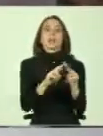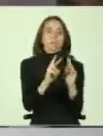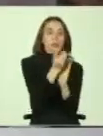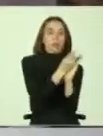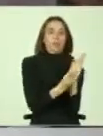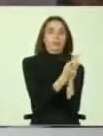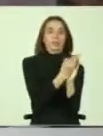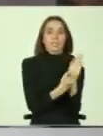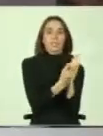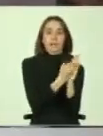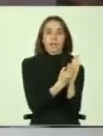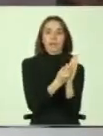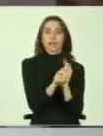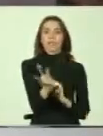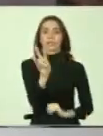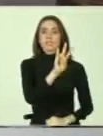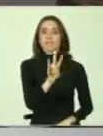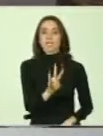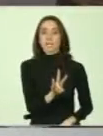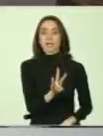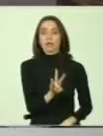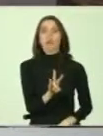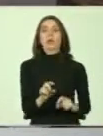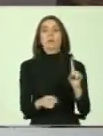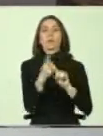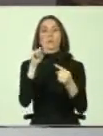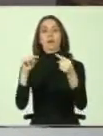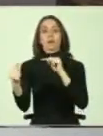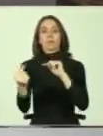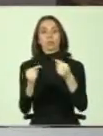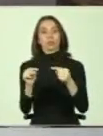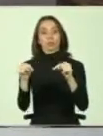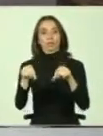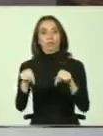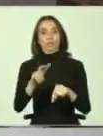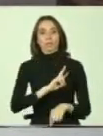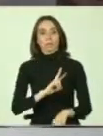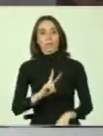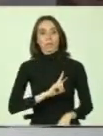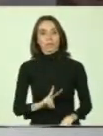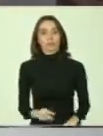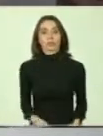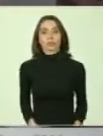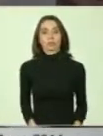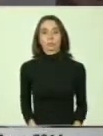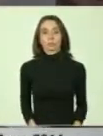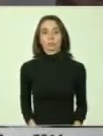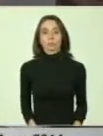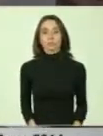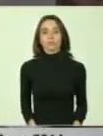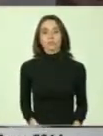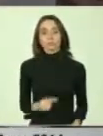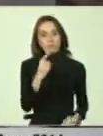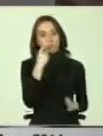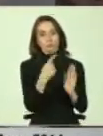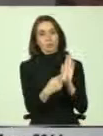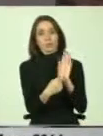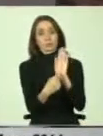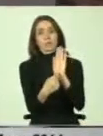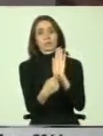como Cenadis, producto de una primera discusión que tuvimos acá en Valparaíso. En torno a la presentación